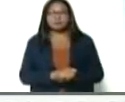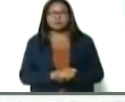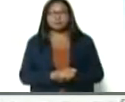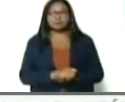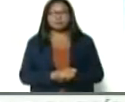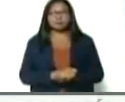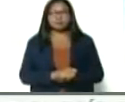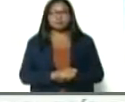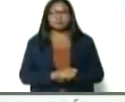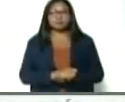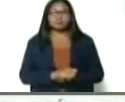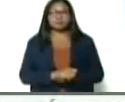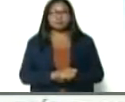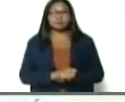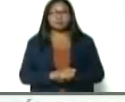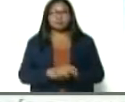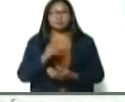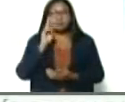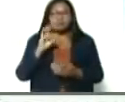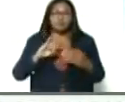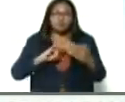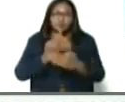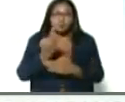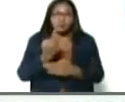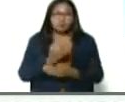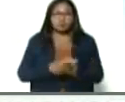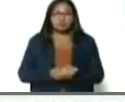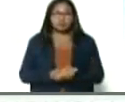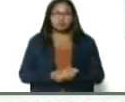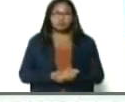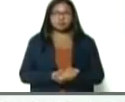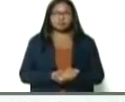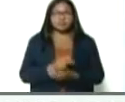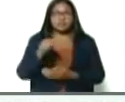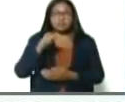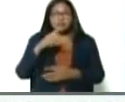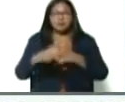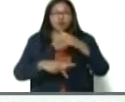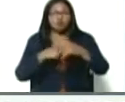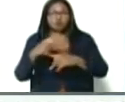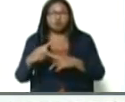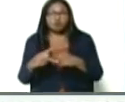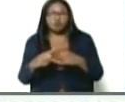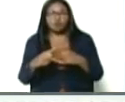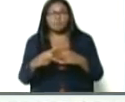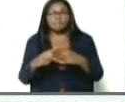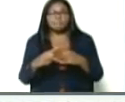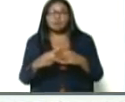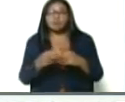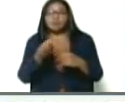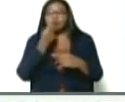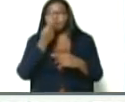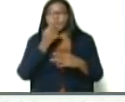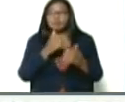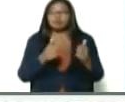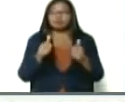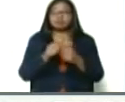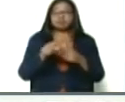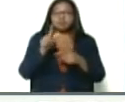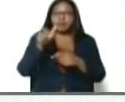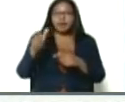Un elemento fundamental y aquí también hablábamos la producción de forraje para el alimento alternativo animal,